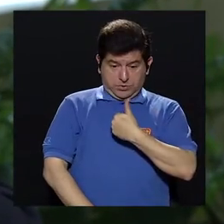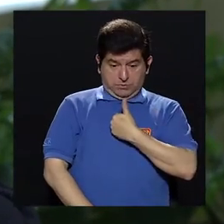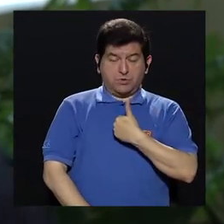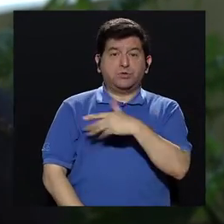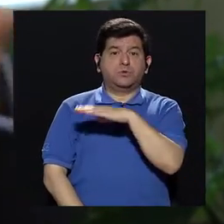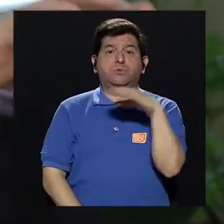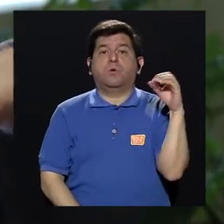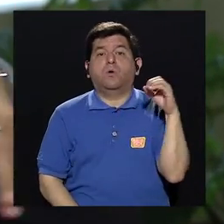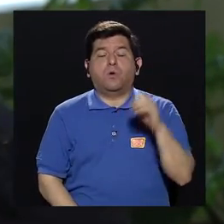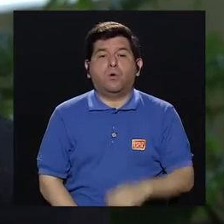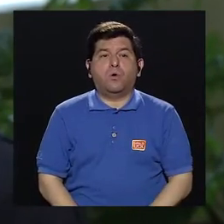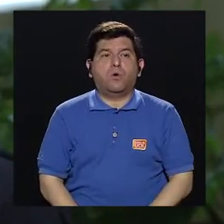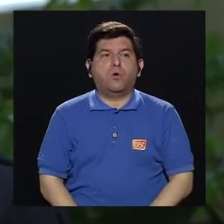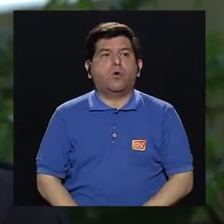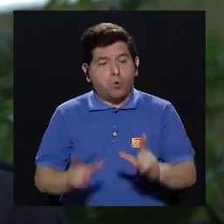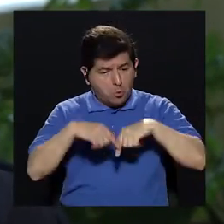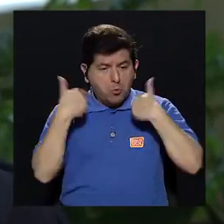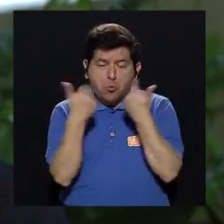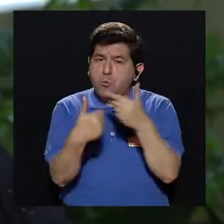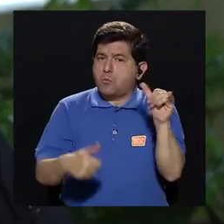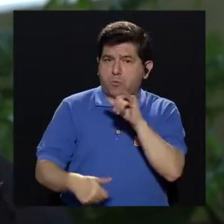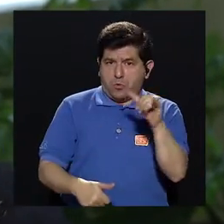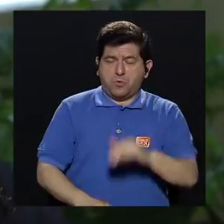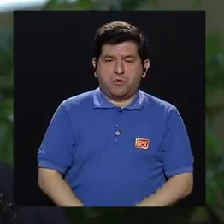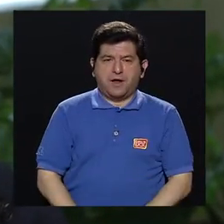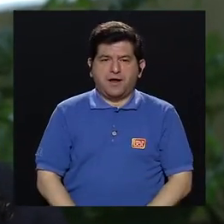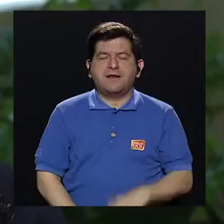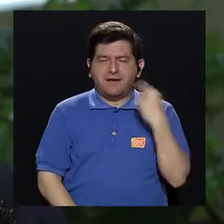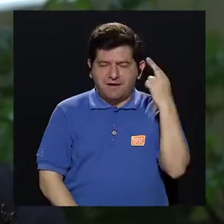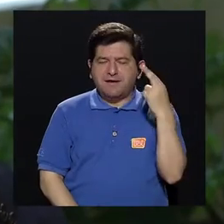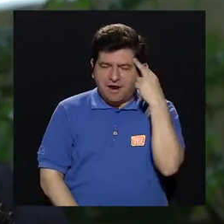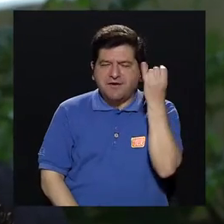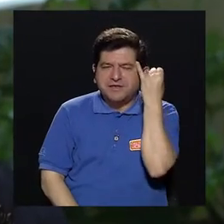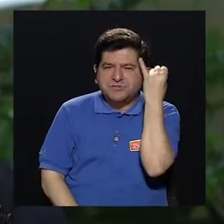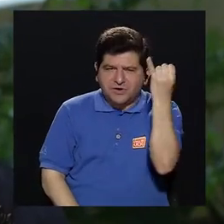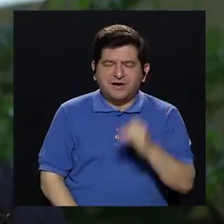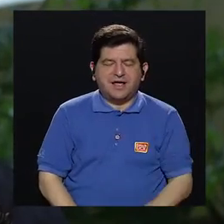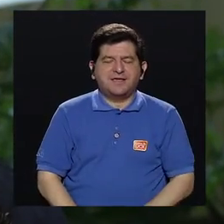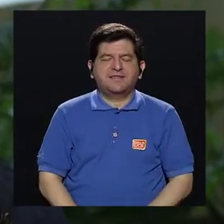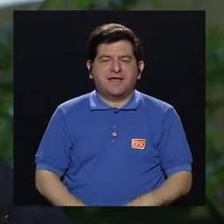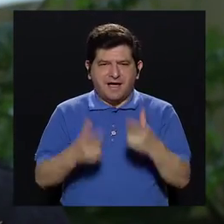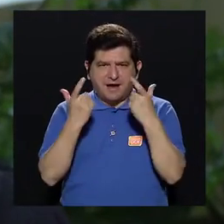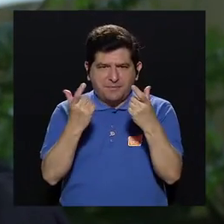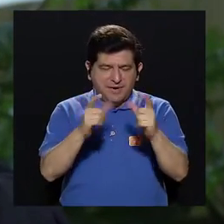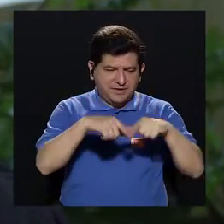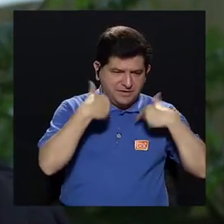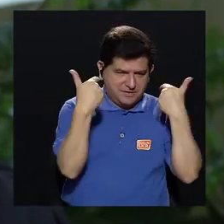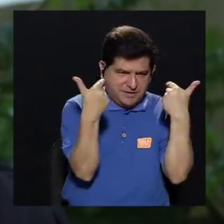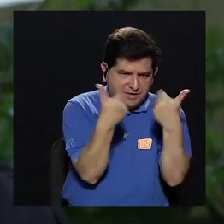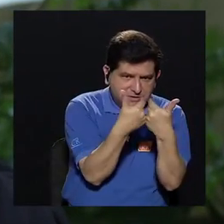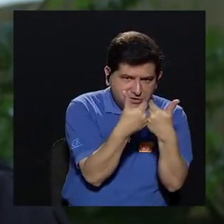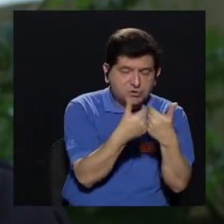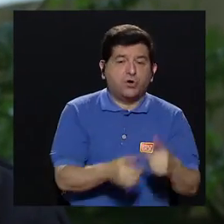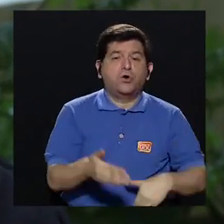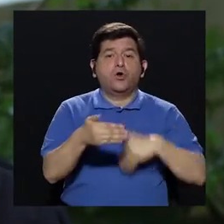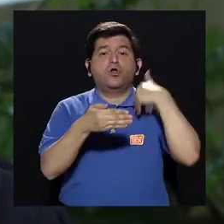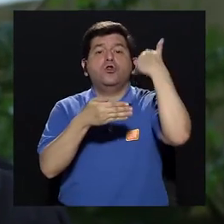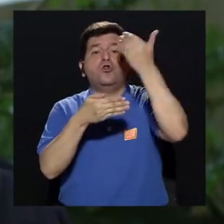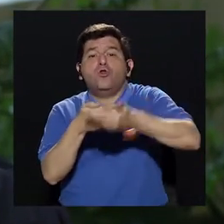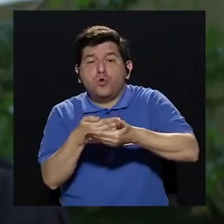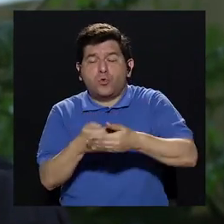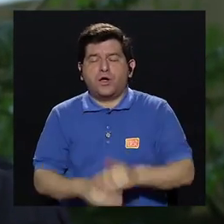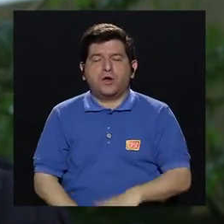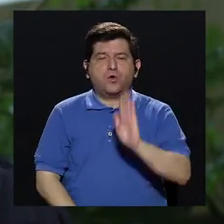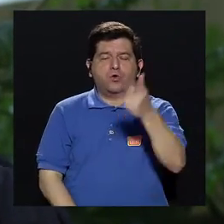mismo o como un colectivo, por eso es la idea de capitalización colectiva, y después se